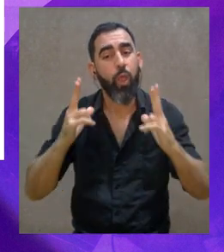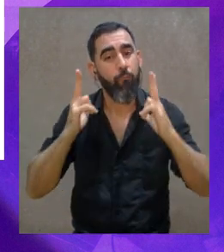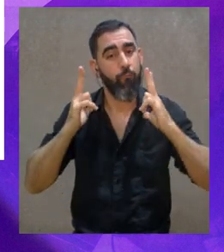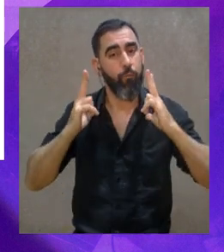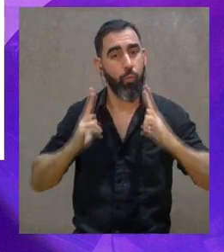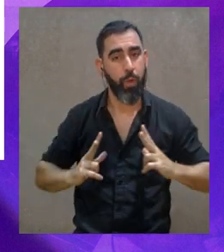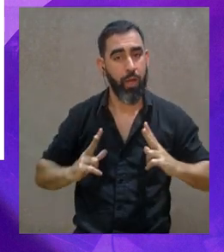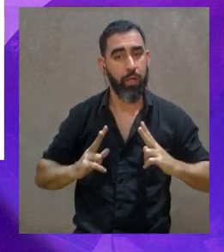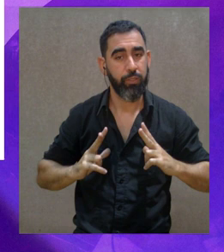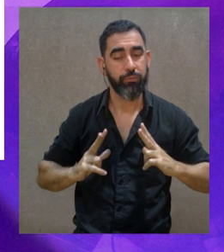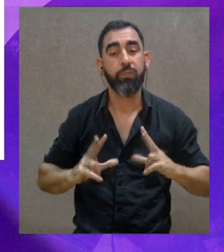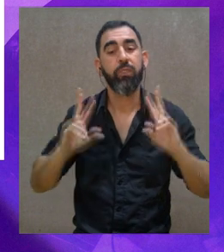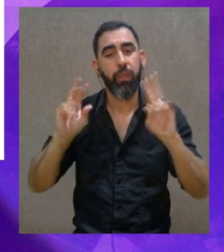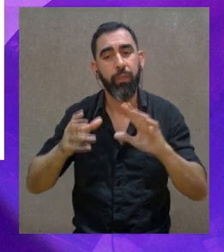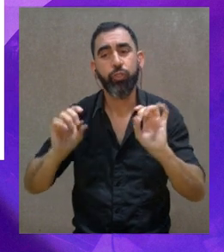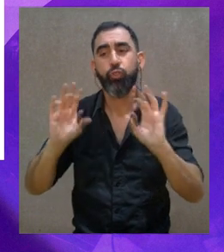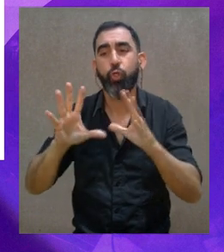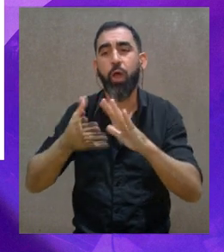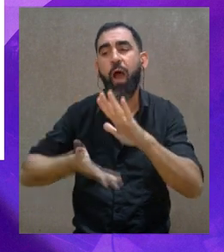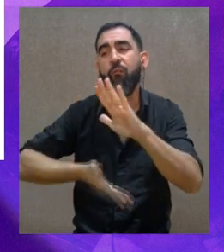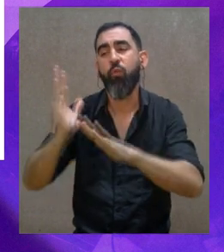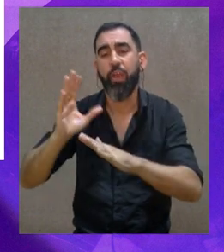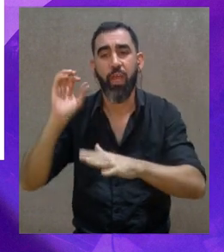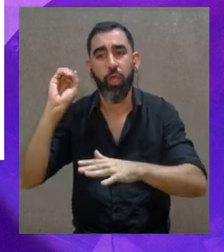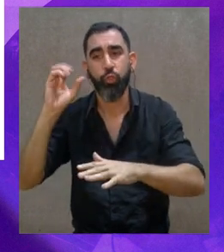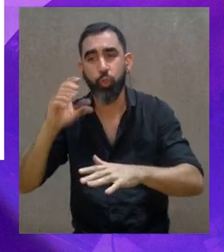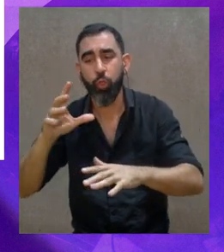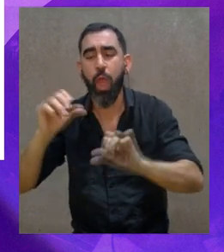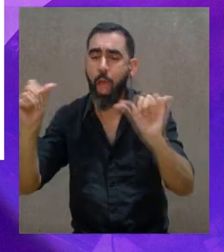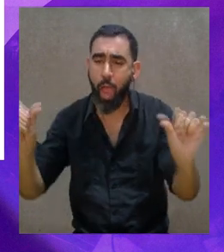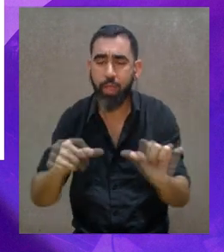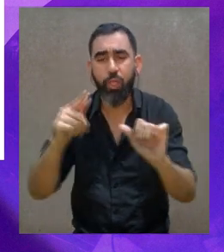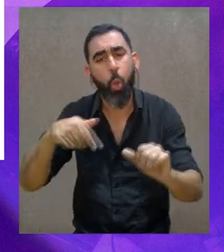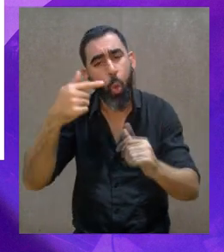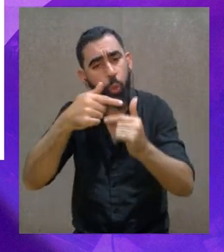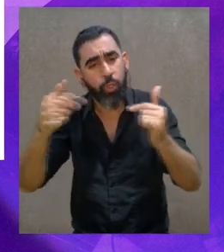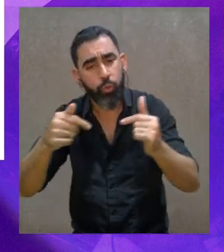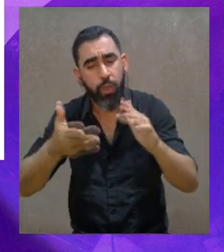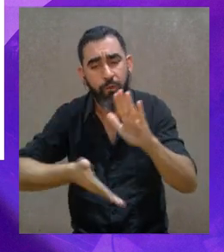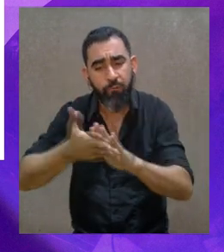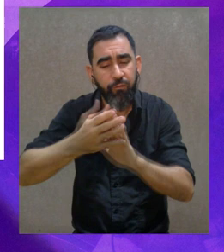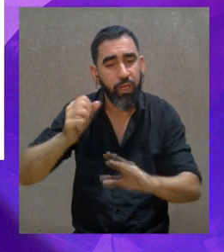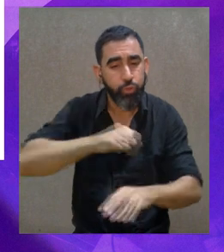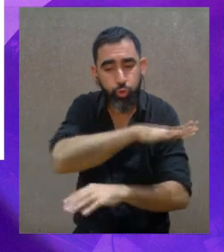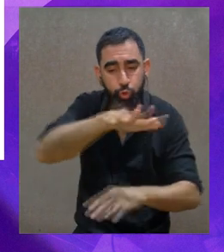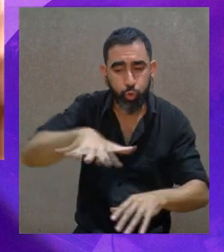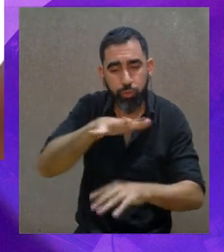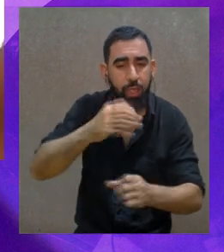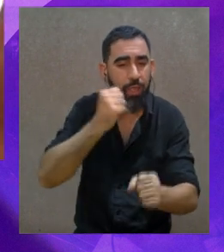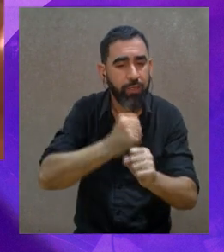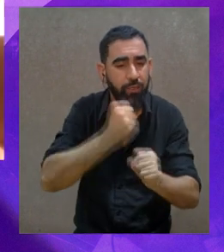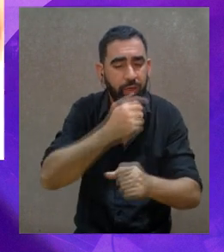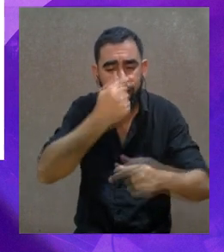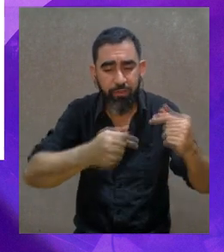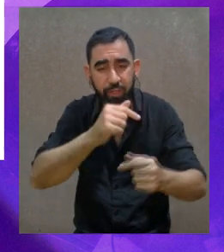y de llegar con nuestro arte ahí y también una reflexión para nosotros mismos ¿no? Nosotros tres y todos los